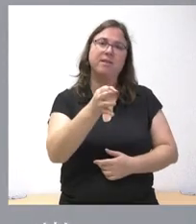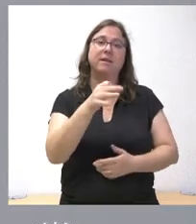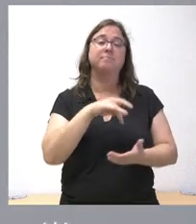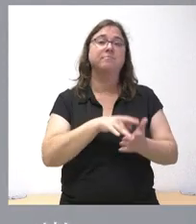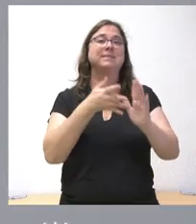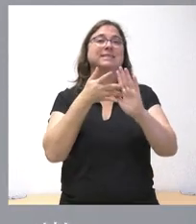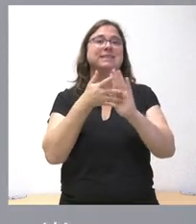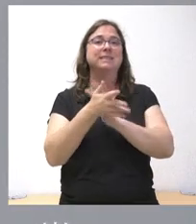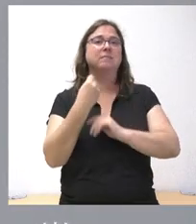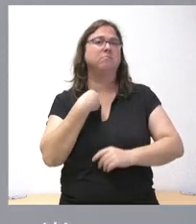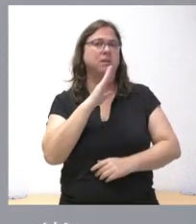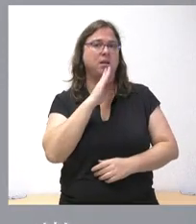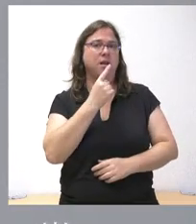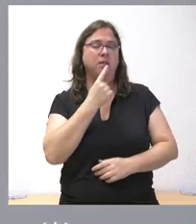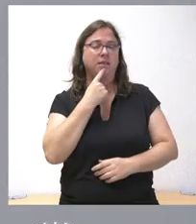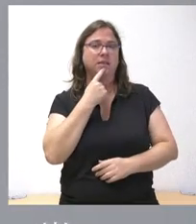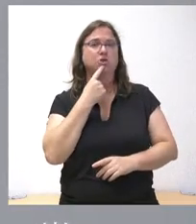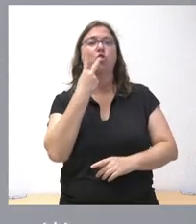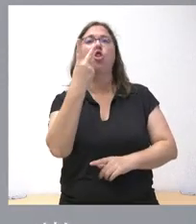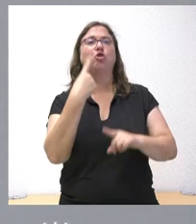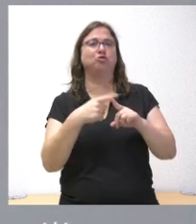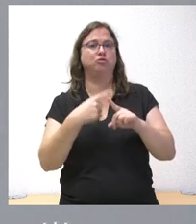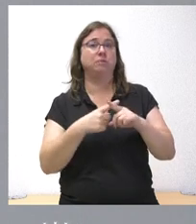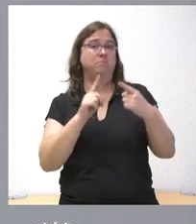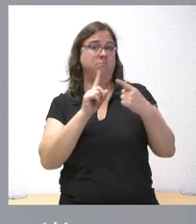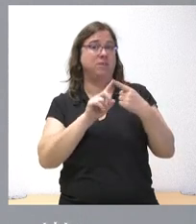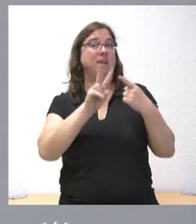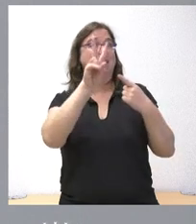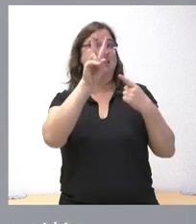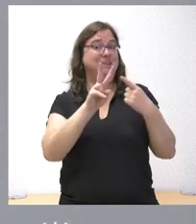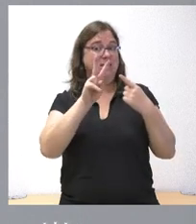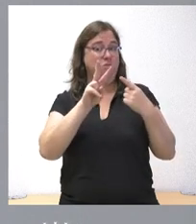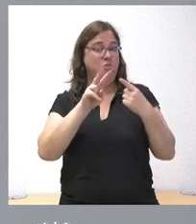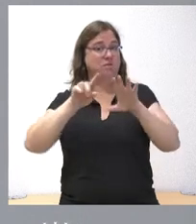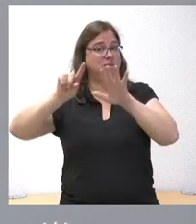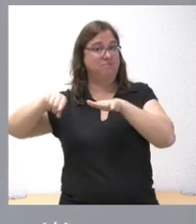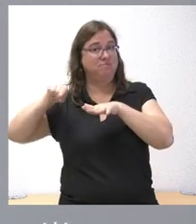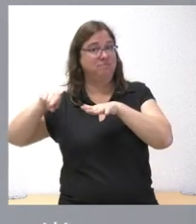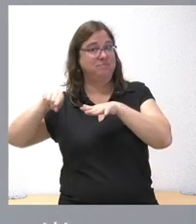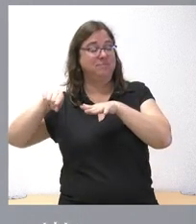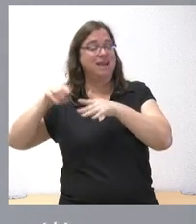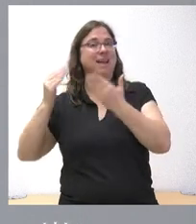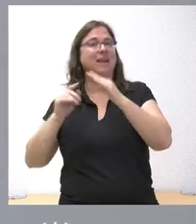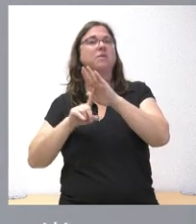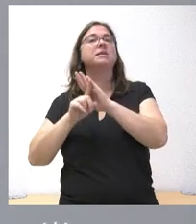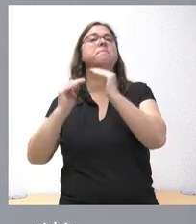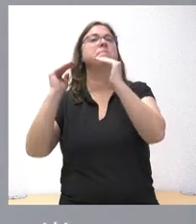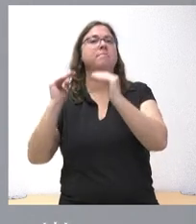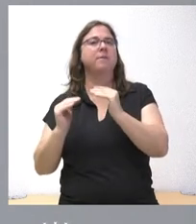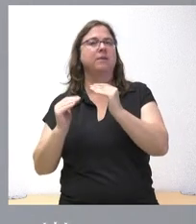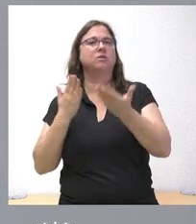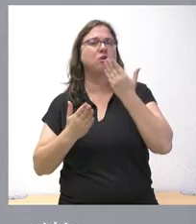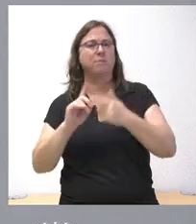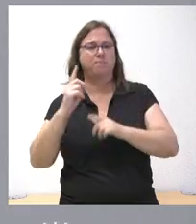supone, como usted ha dicho, dos cosas. Primero, que en la segunda parte del año estimamos un crecimiento inferior a lo que tuvimos en la primera parte.